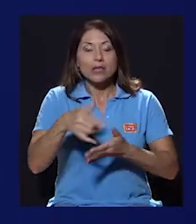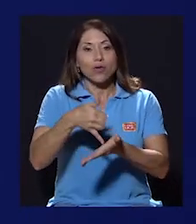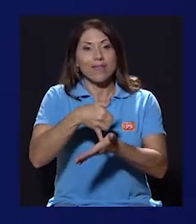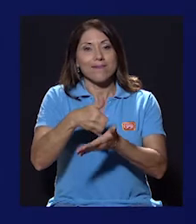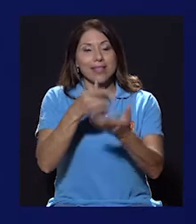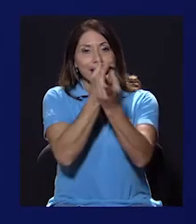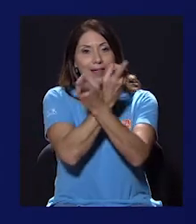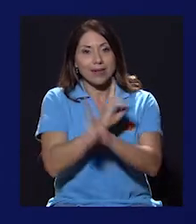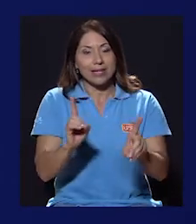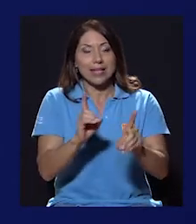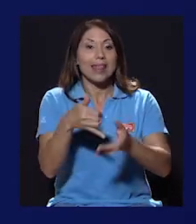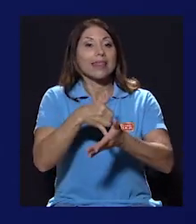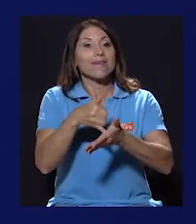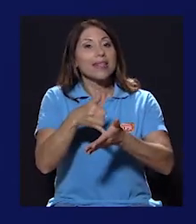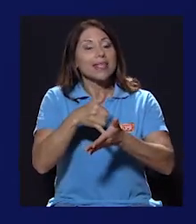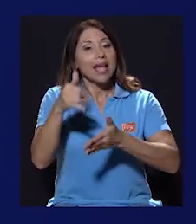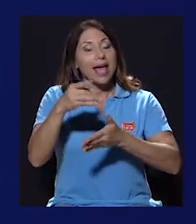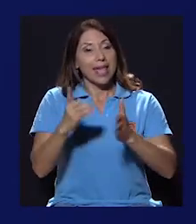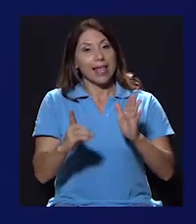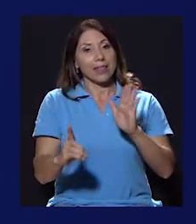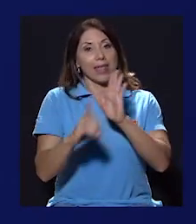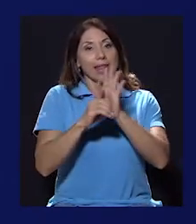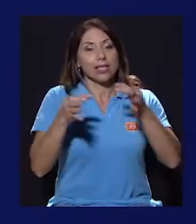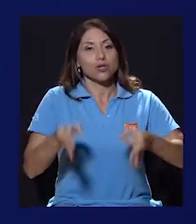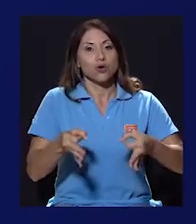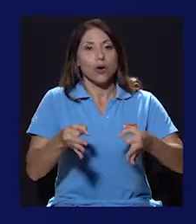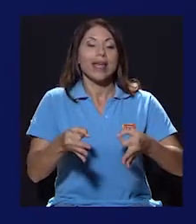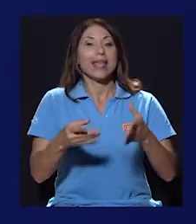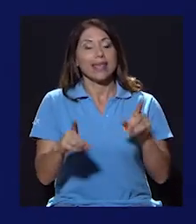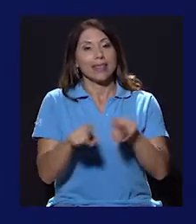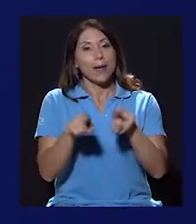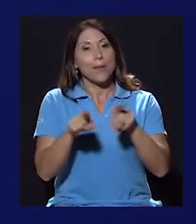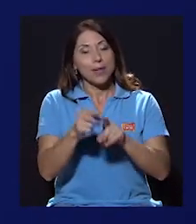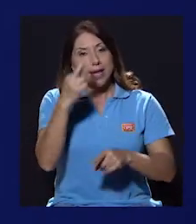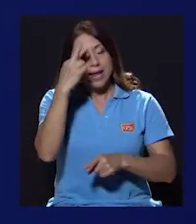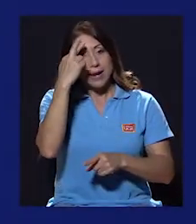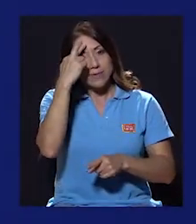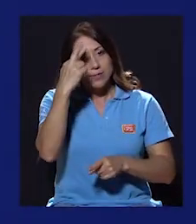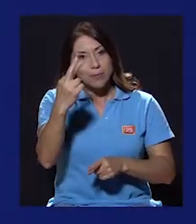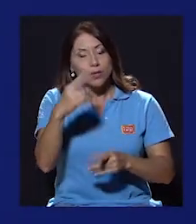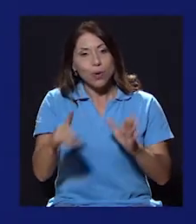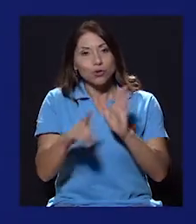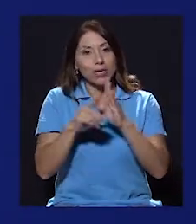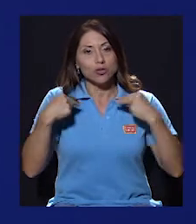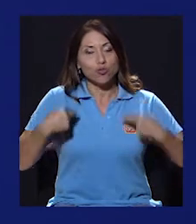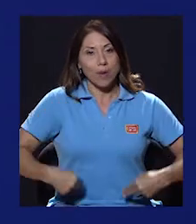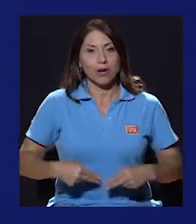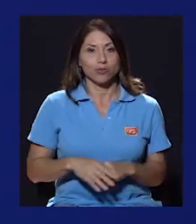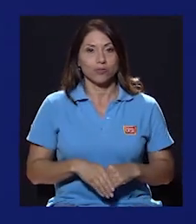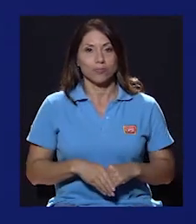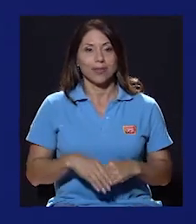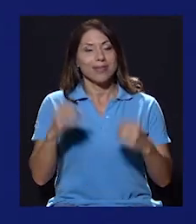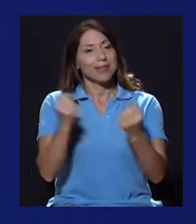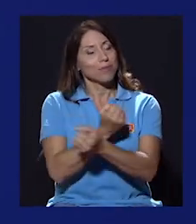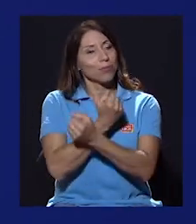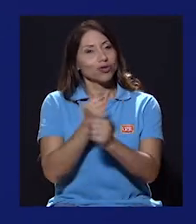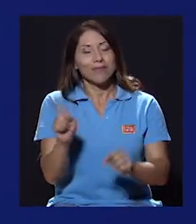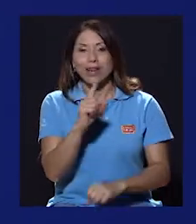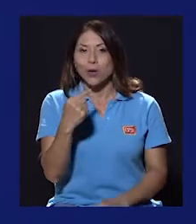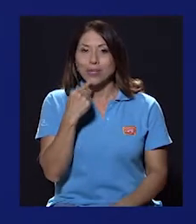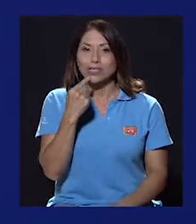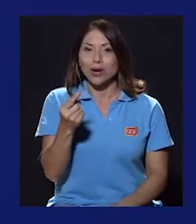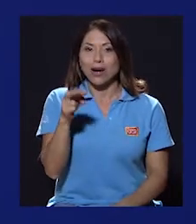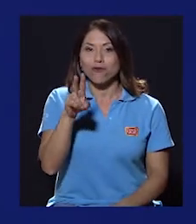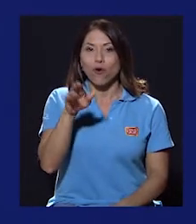democracia, del Estado de derecho y del respeto a los derechos humanos. Para terminar, imposible no mencionar